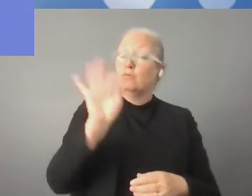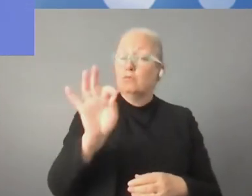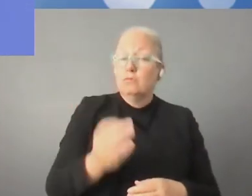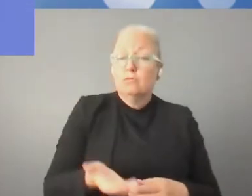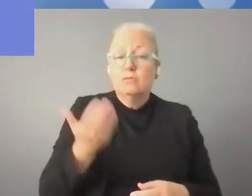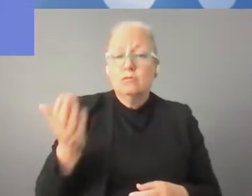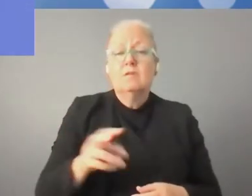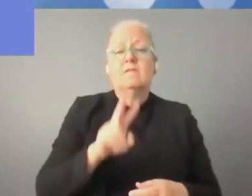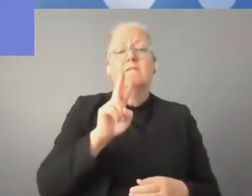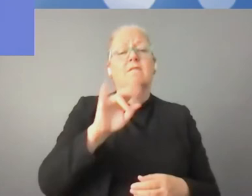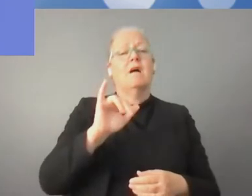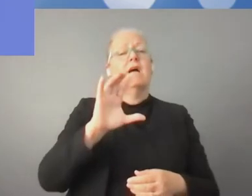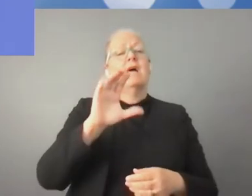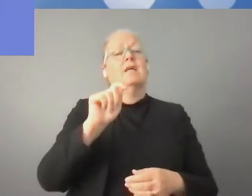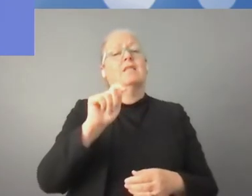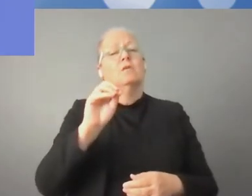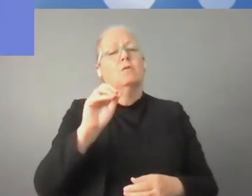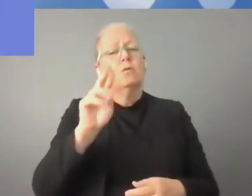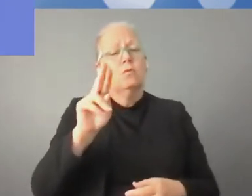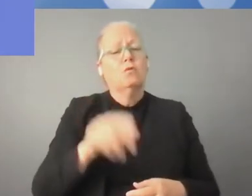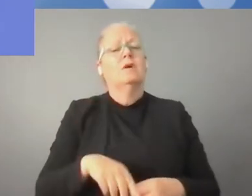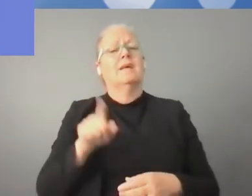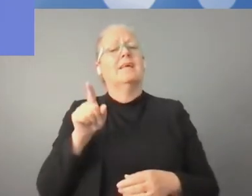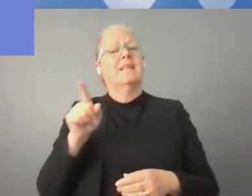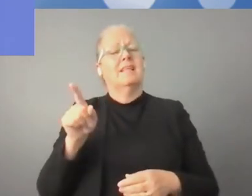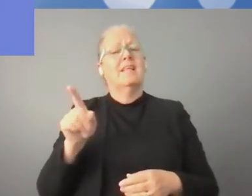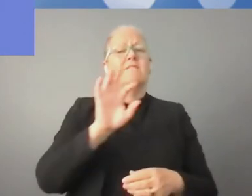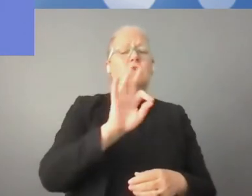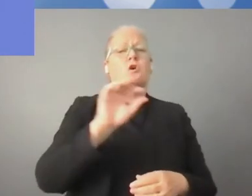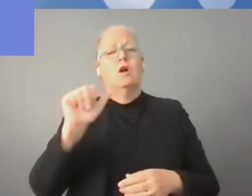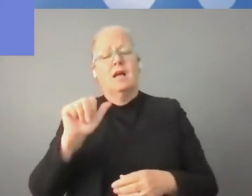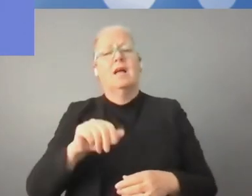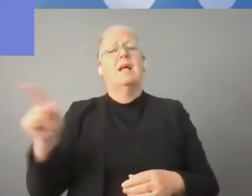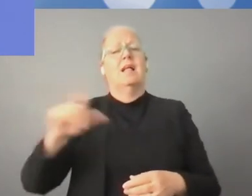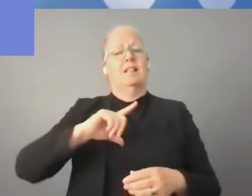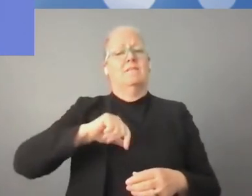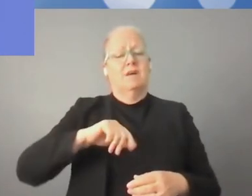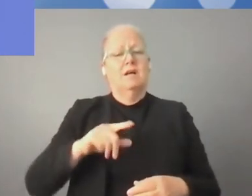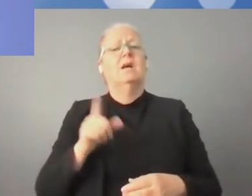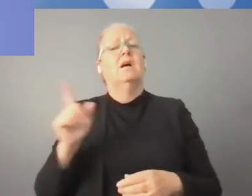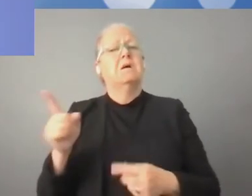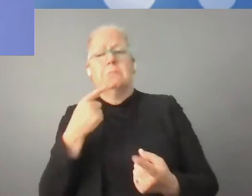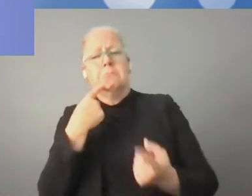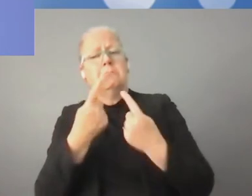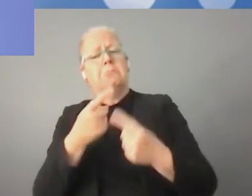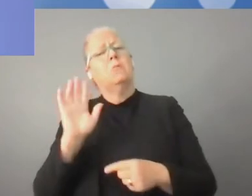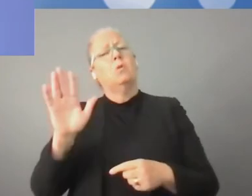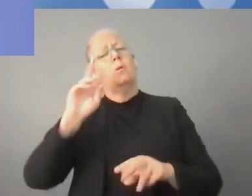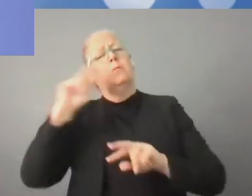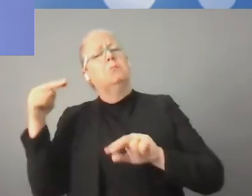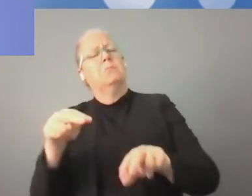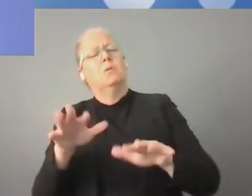aspectos. Ahora, por favor, el señor Víctor Makarov, del